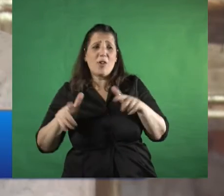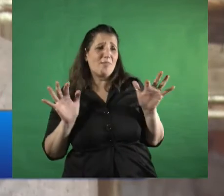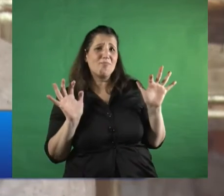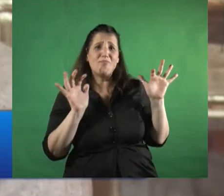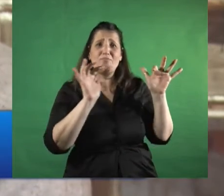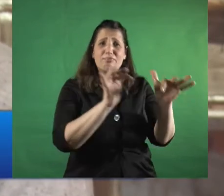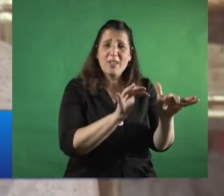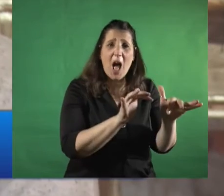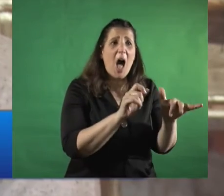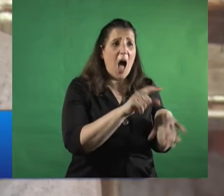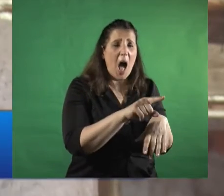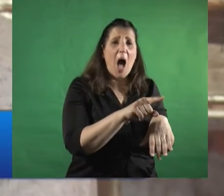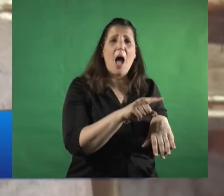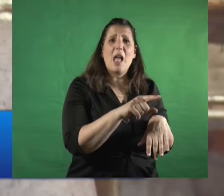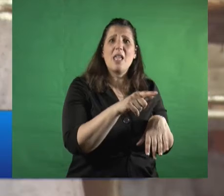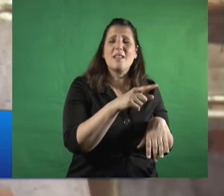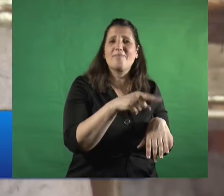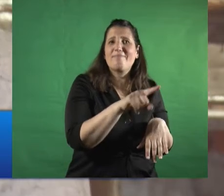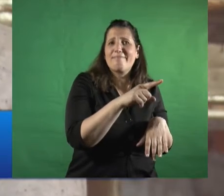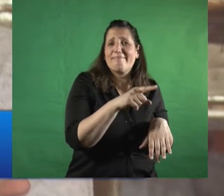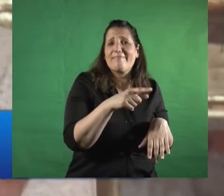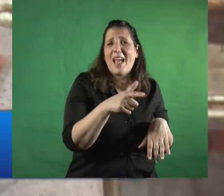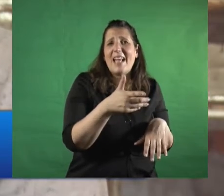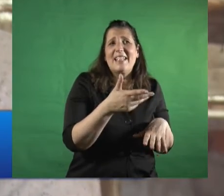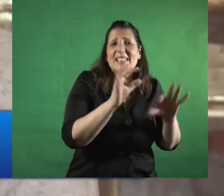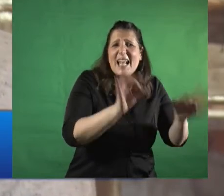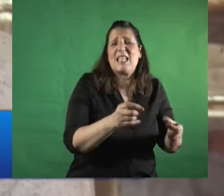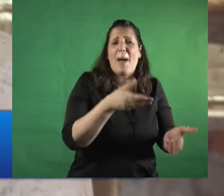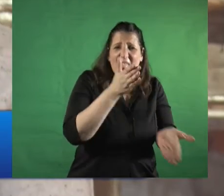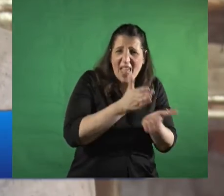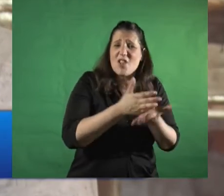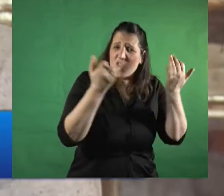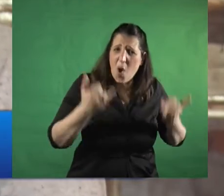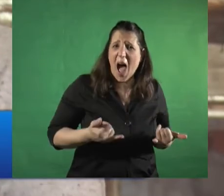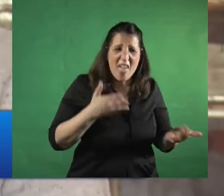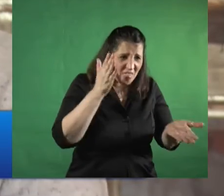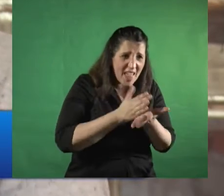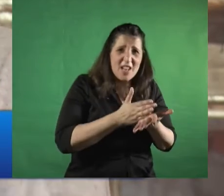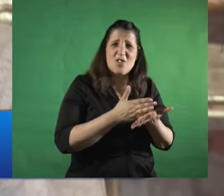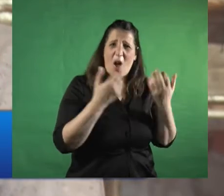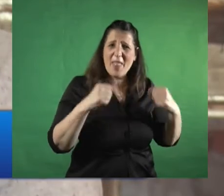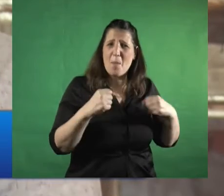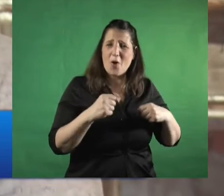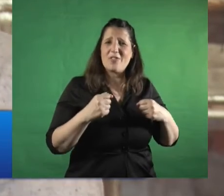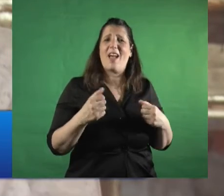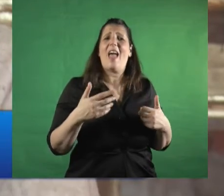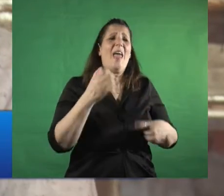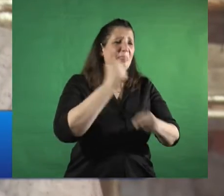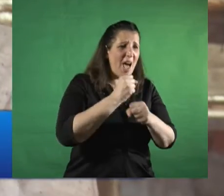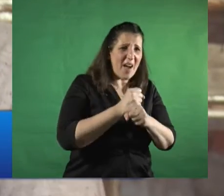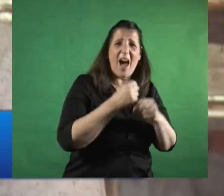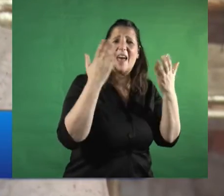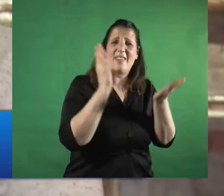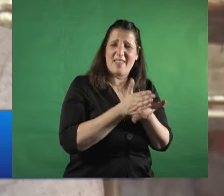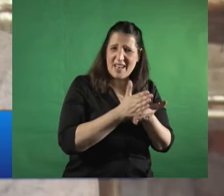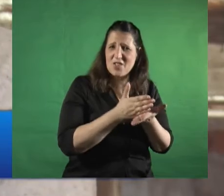garantizado su derecho a que es un derecho digamos reconocido tanto por las naciones unidas como por el estado argentino de practicar deporte trabajar en el ámbito del deporte